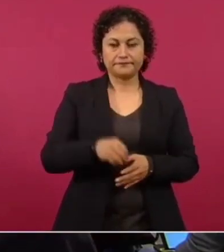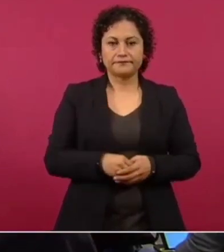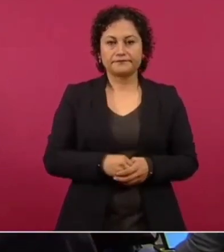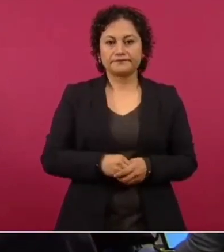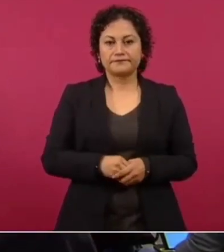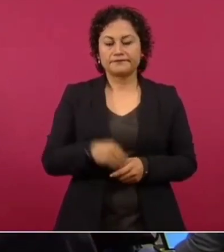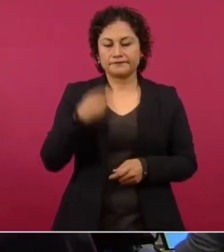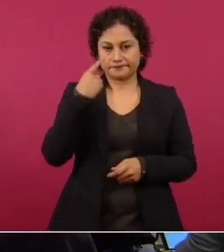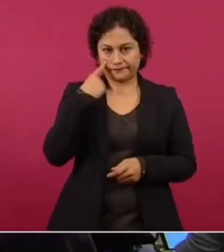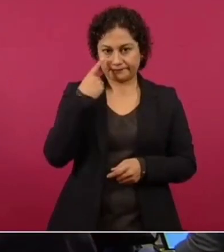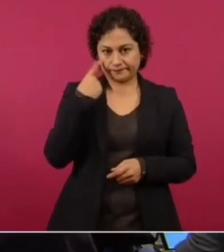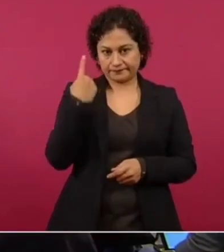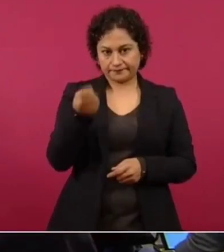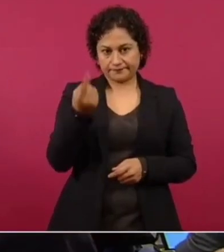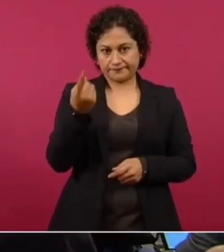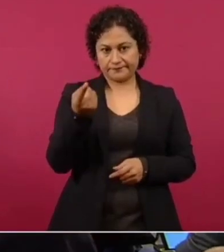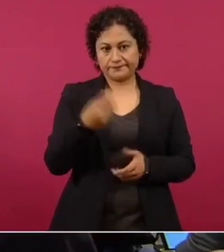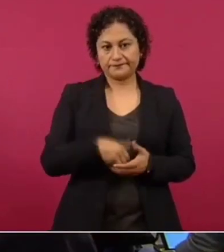Miren, la primera.